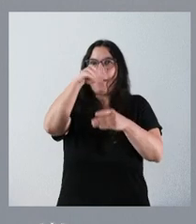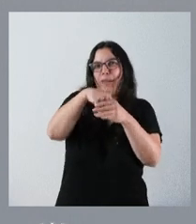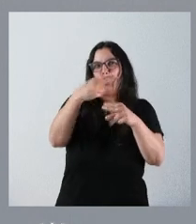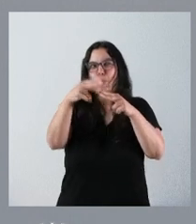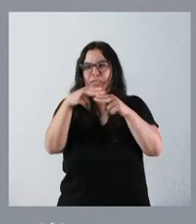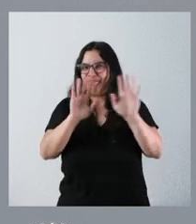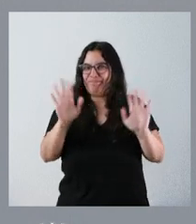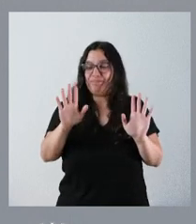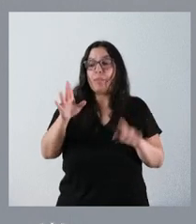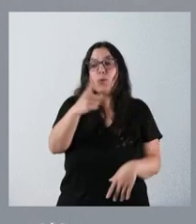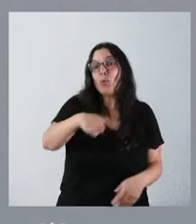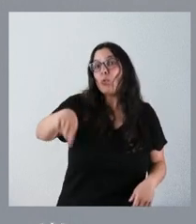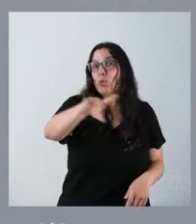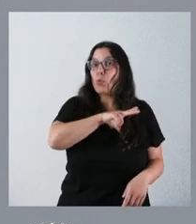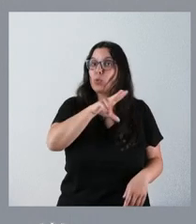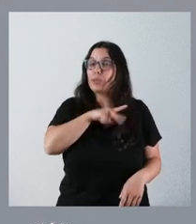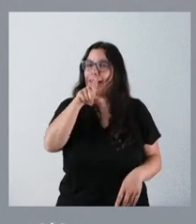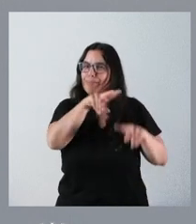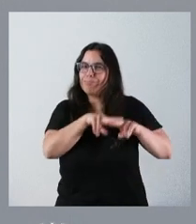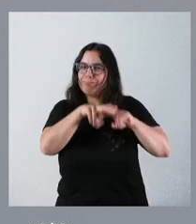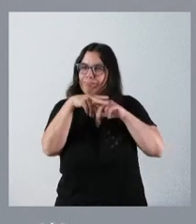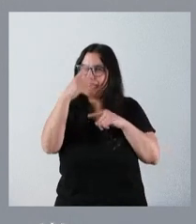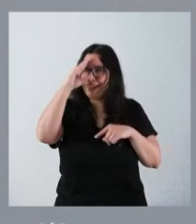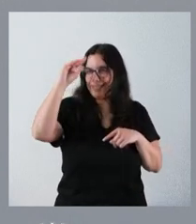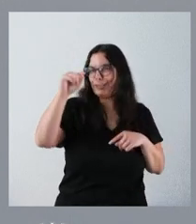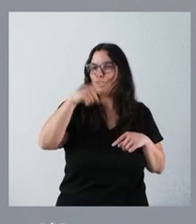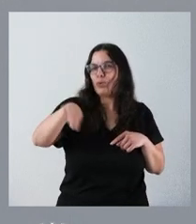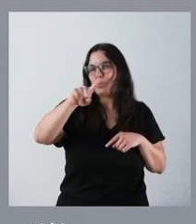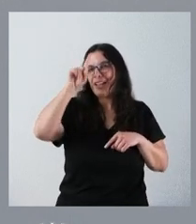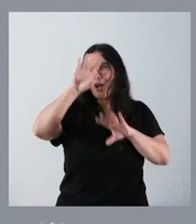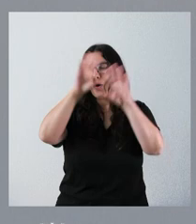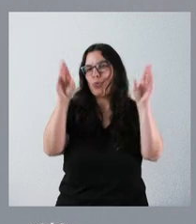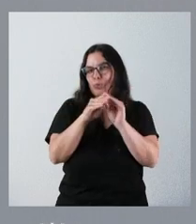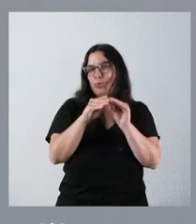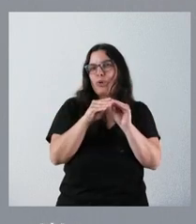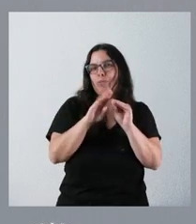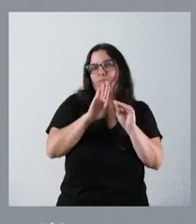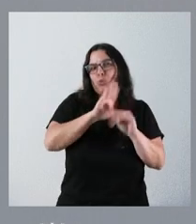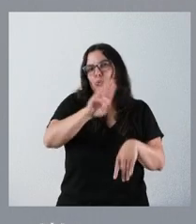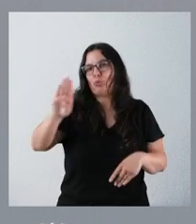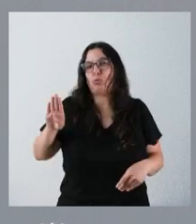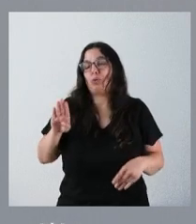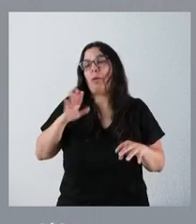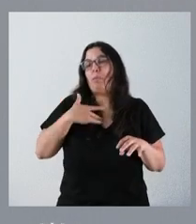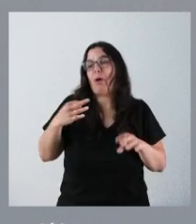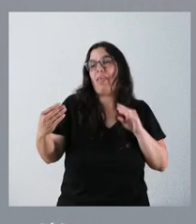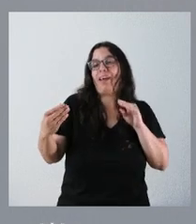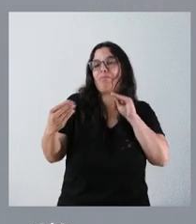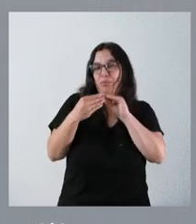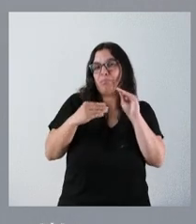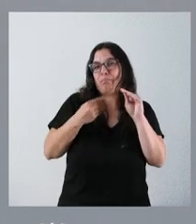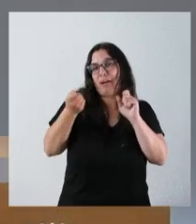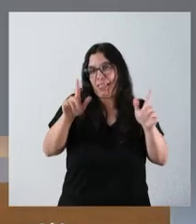ustedes, que son, además, muy finos analistas, seguro que pueden hacer sus propias valoraciones y quizá no disten mucho de las que pudiera hacer yo.